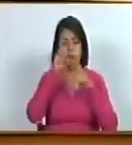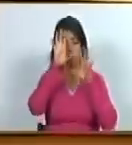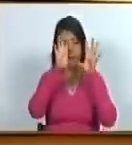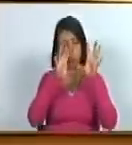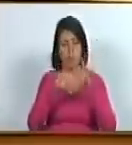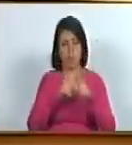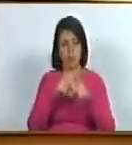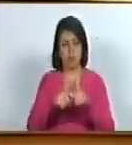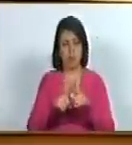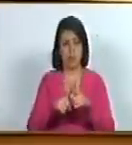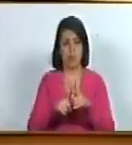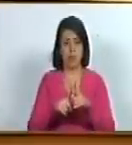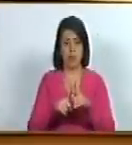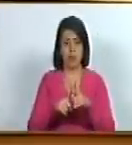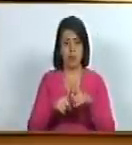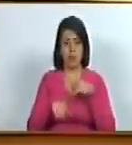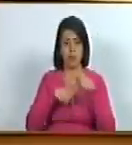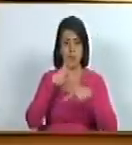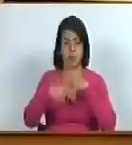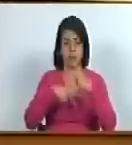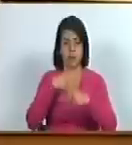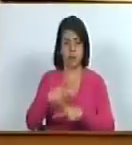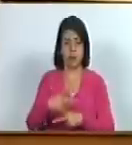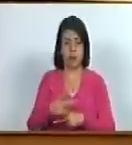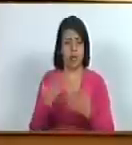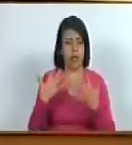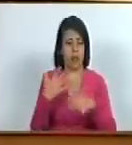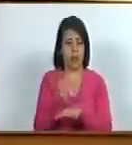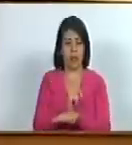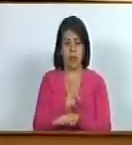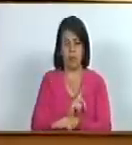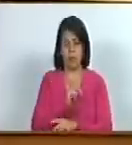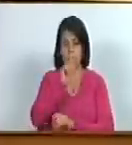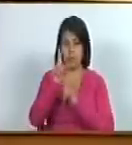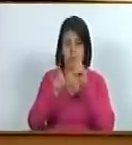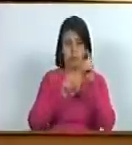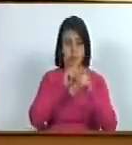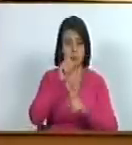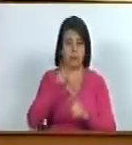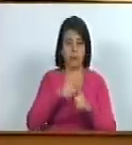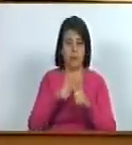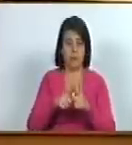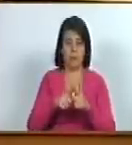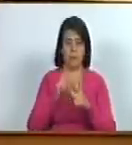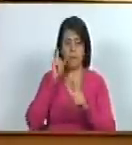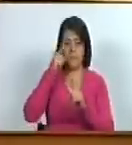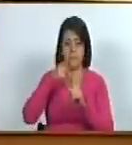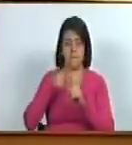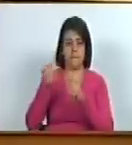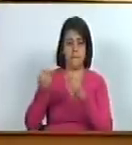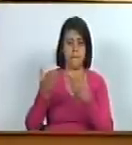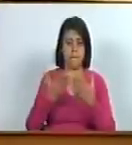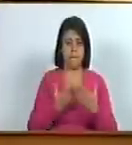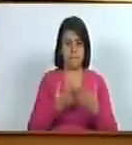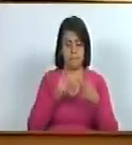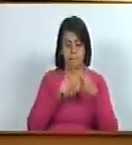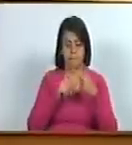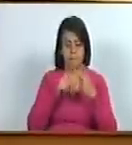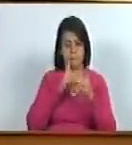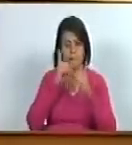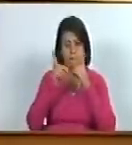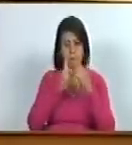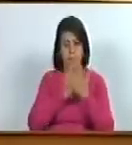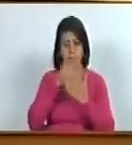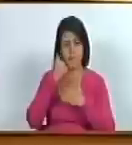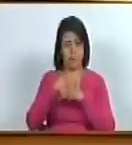para el proceso urgente de consulta a los fines de traer a segunda discusión